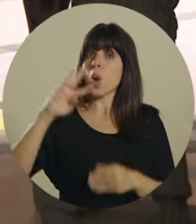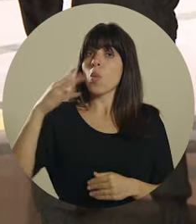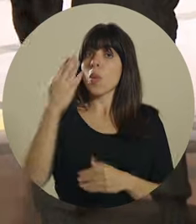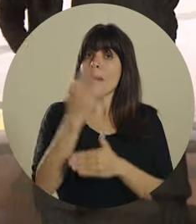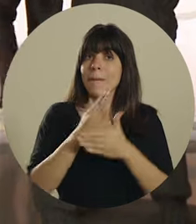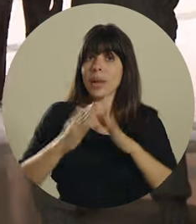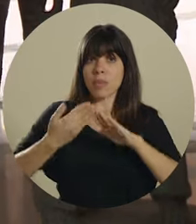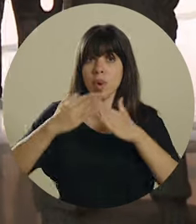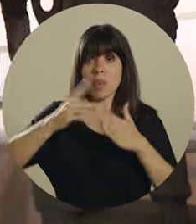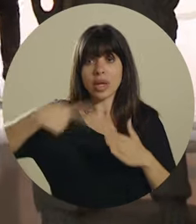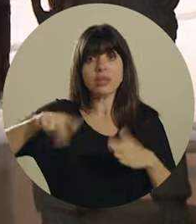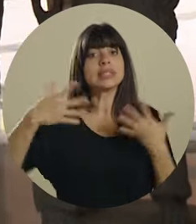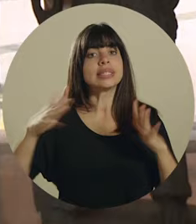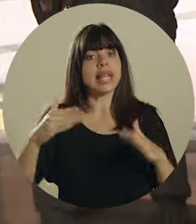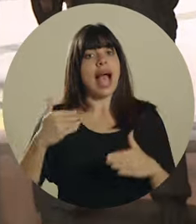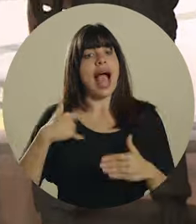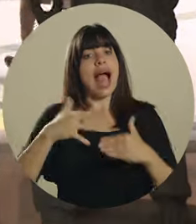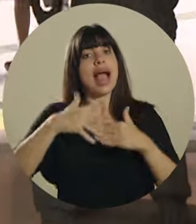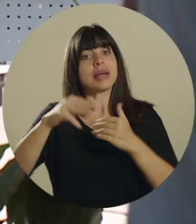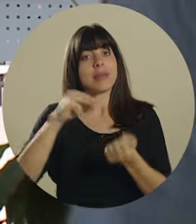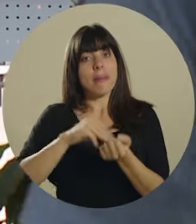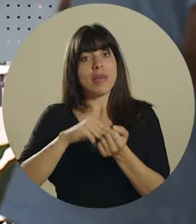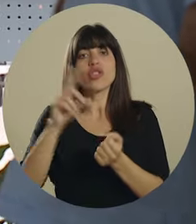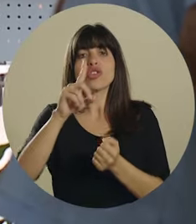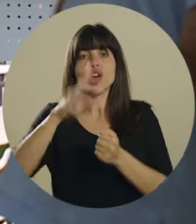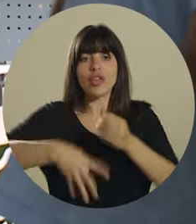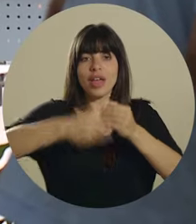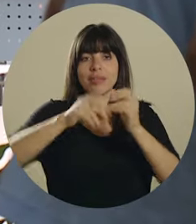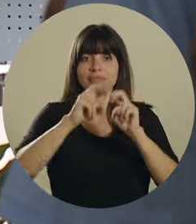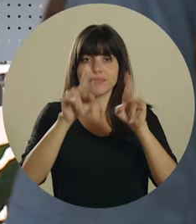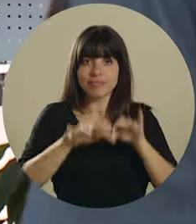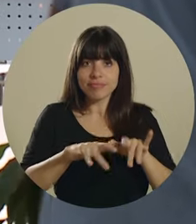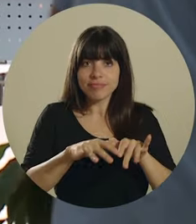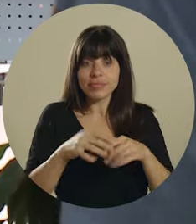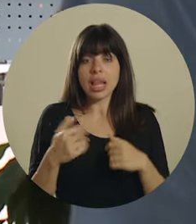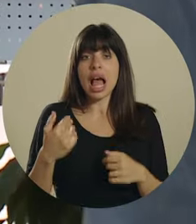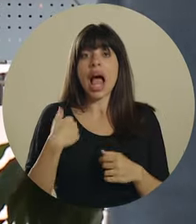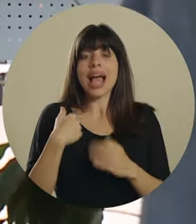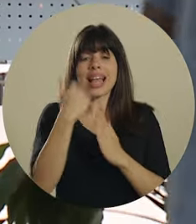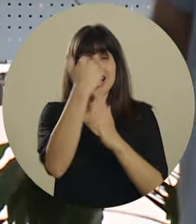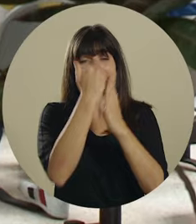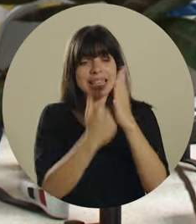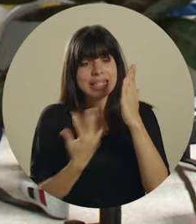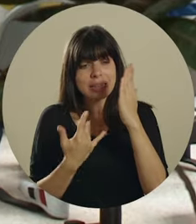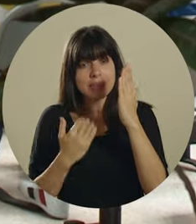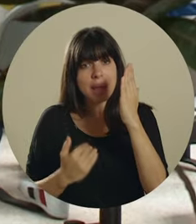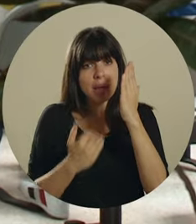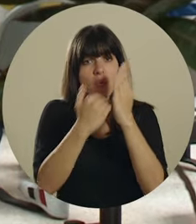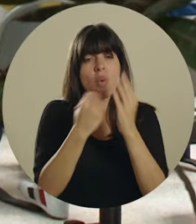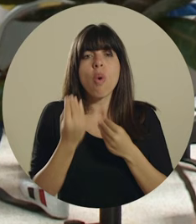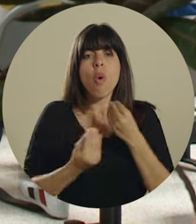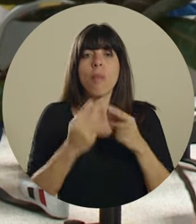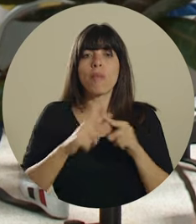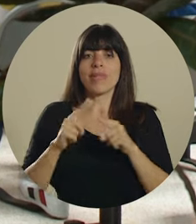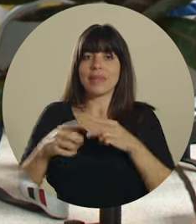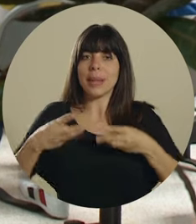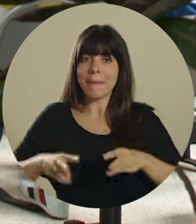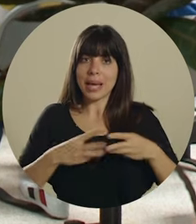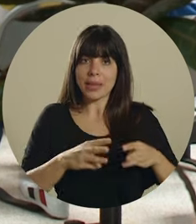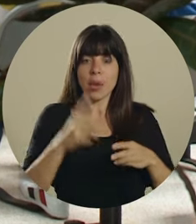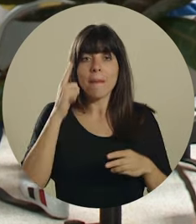Adicionalmente, una cuarta parte de la población ya cuenta con expediente médico electrónico. Se han combatido las listas de espera con diversas medidas.